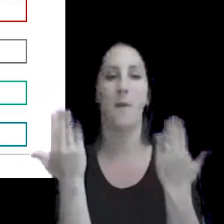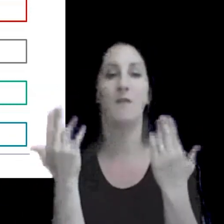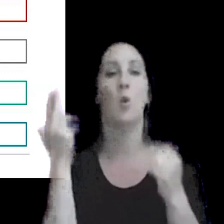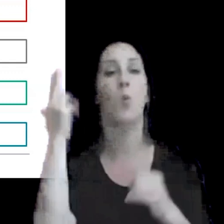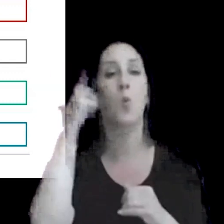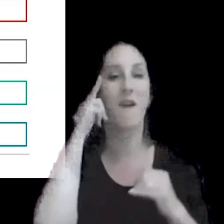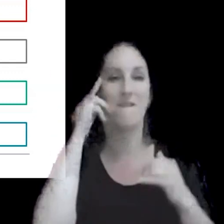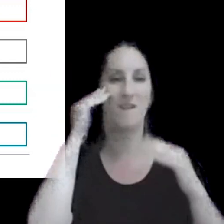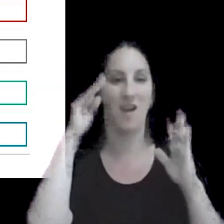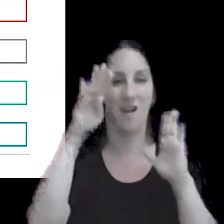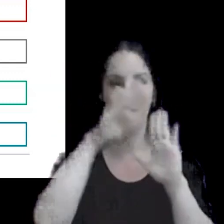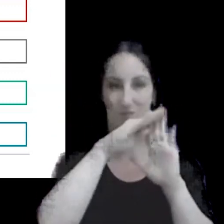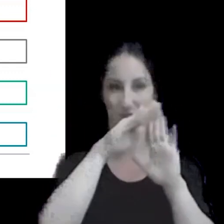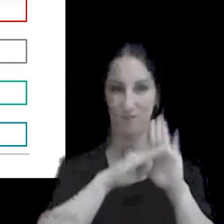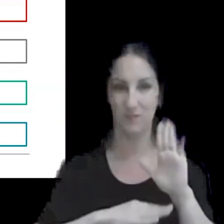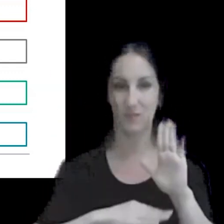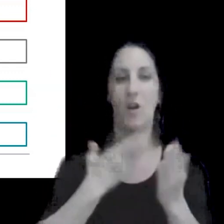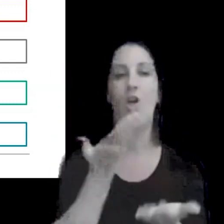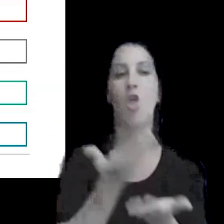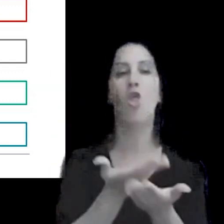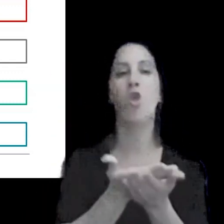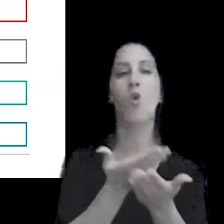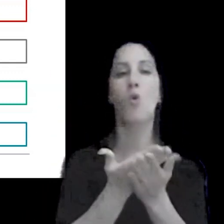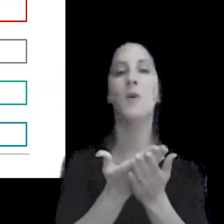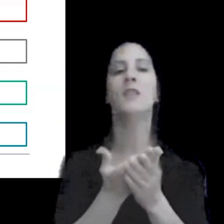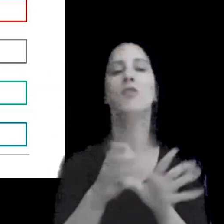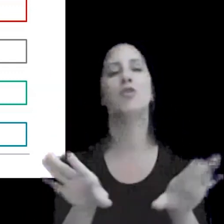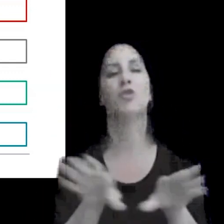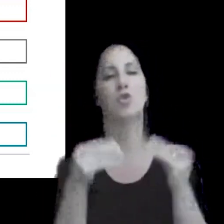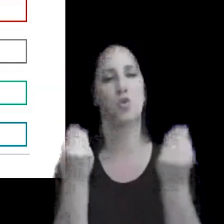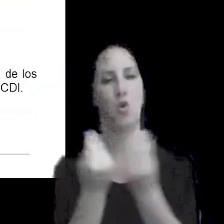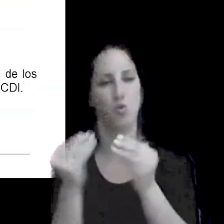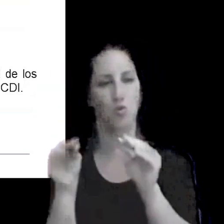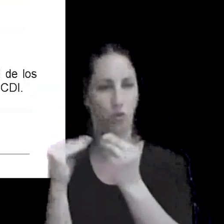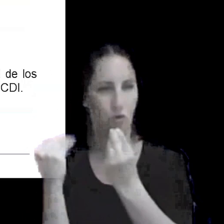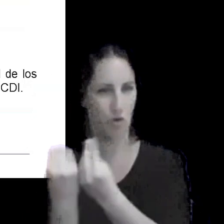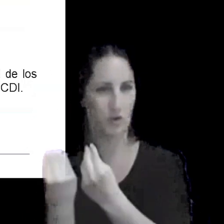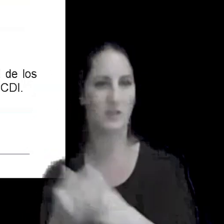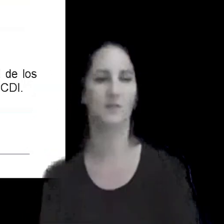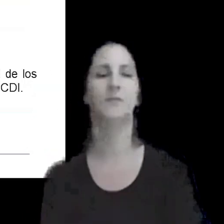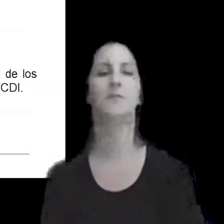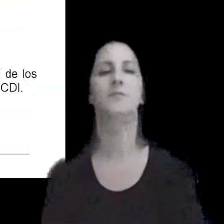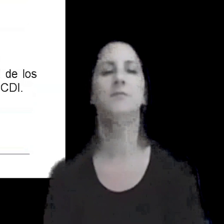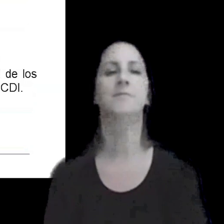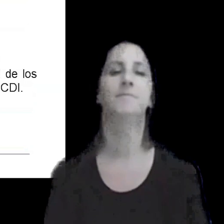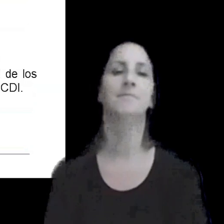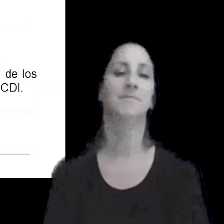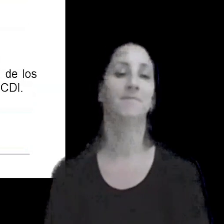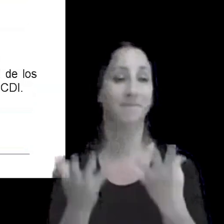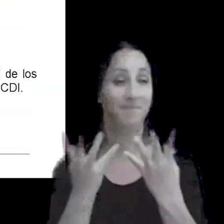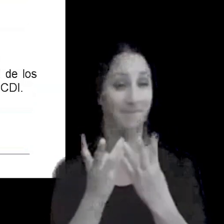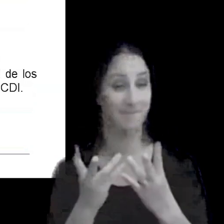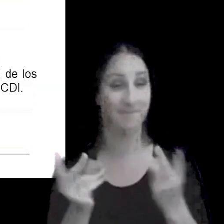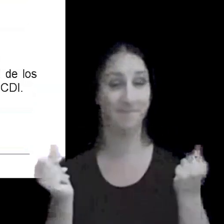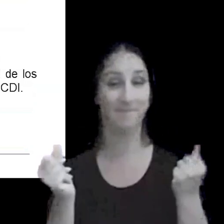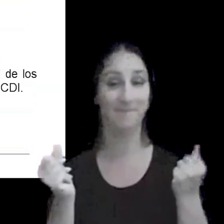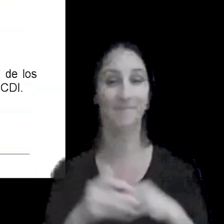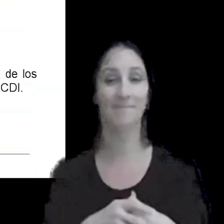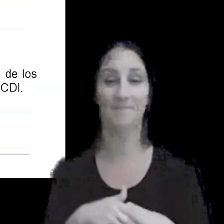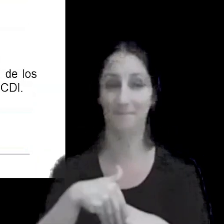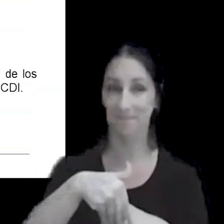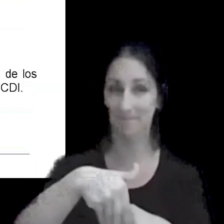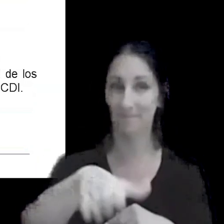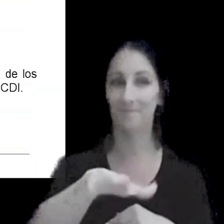pasos la documentación de soporte y las conclusiones y para ir terminando algunas